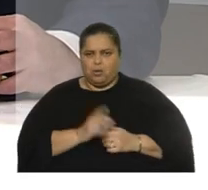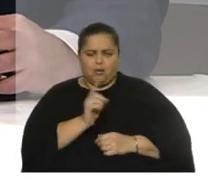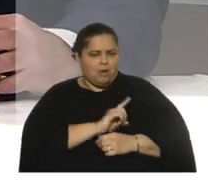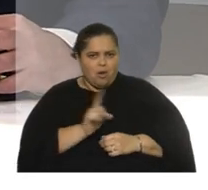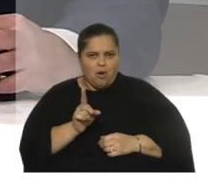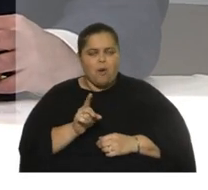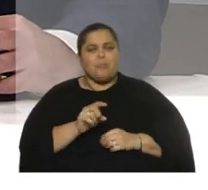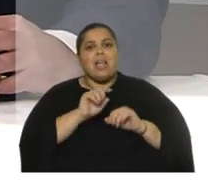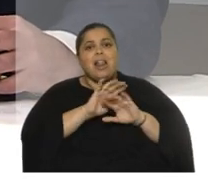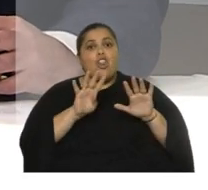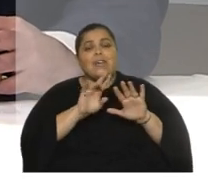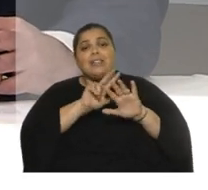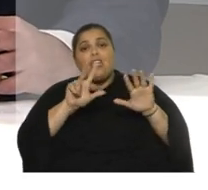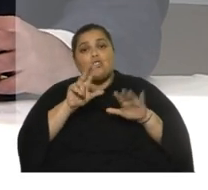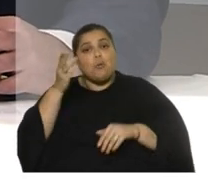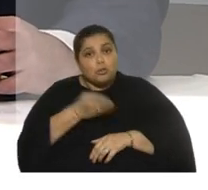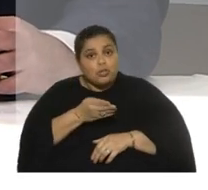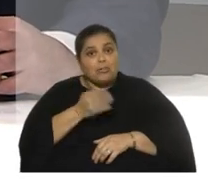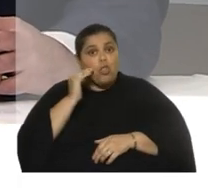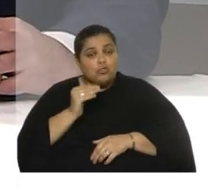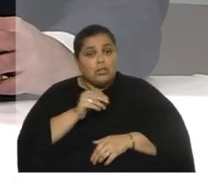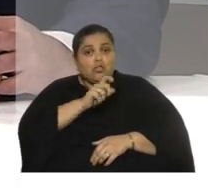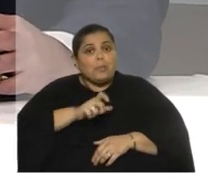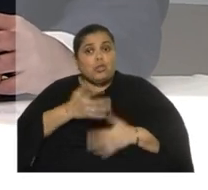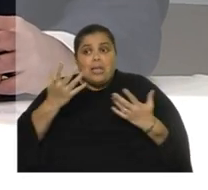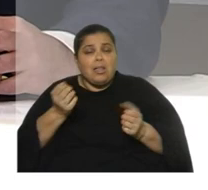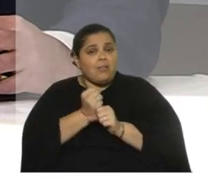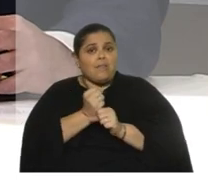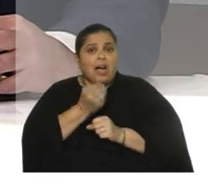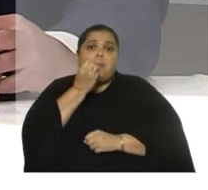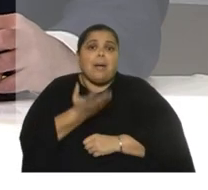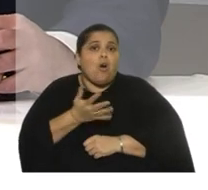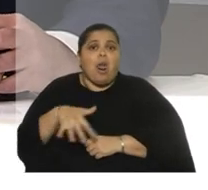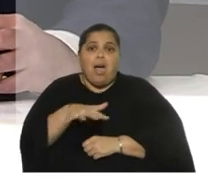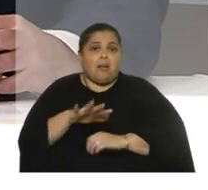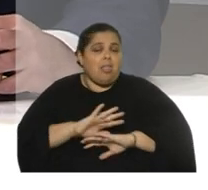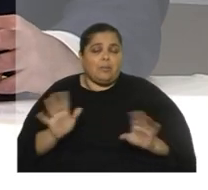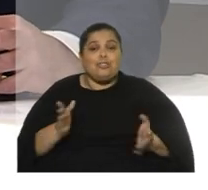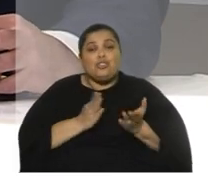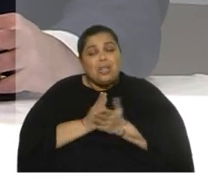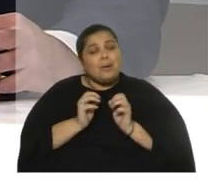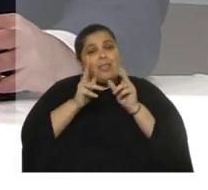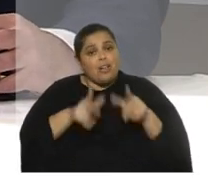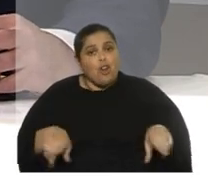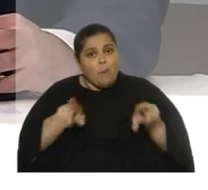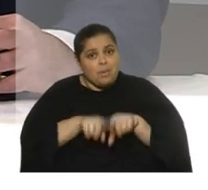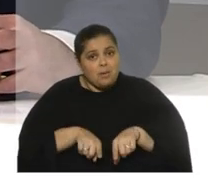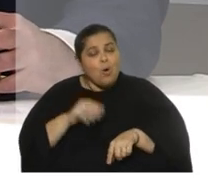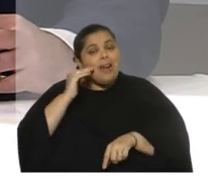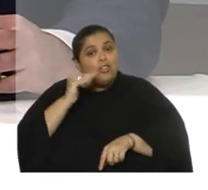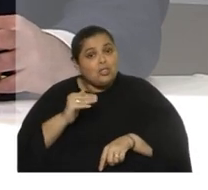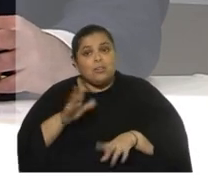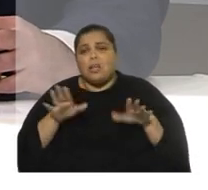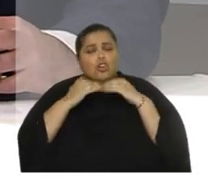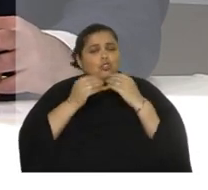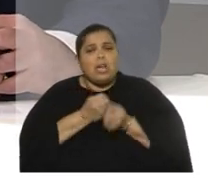% de los docentes es gente que quiere trabajar y quiere mejorar yo siempre digo lo mismo el docente no sé cuántos